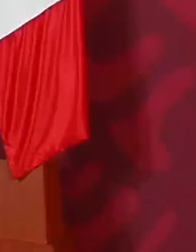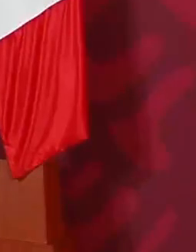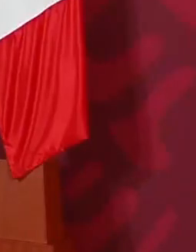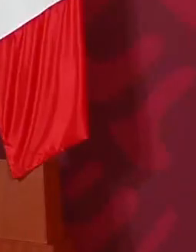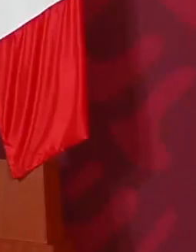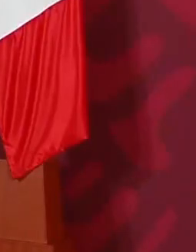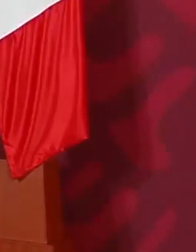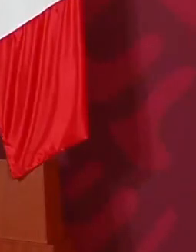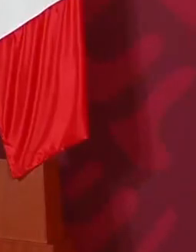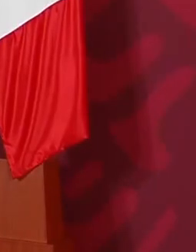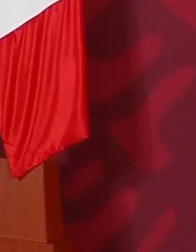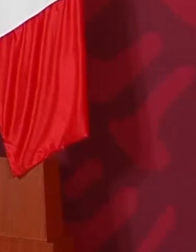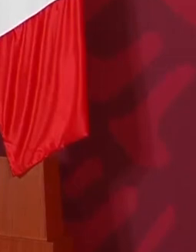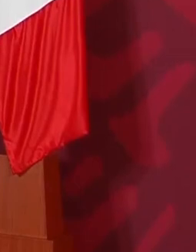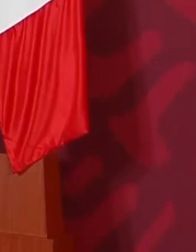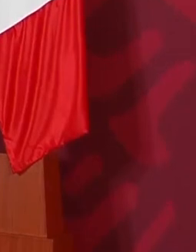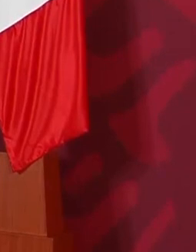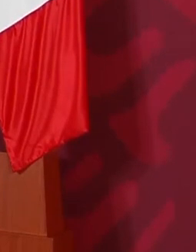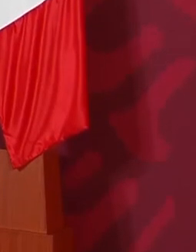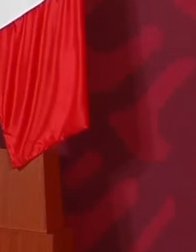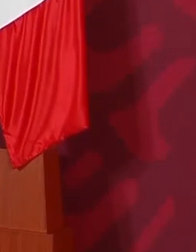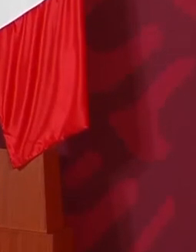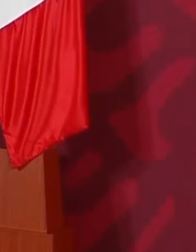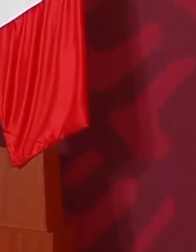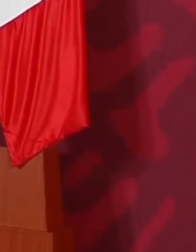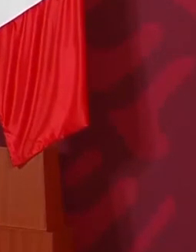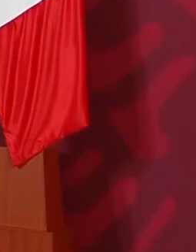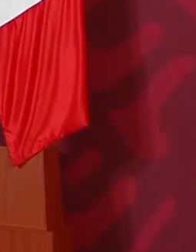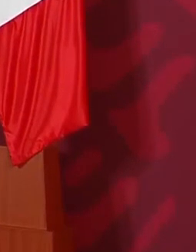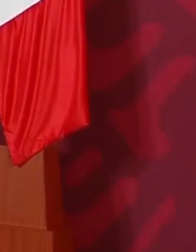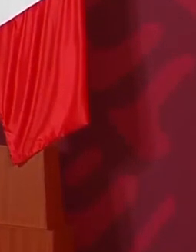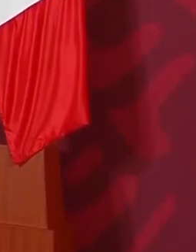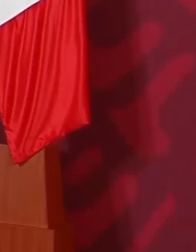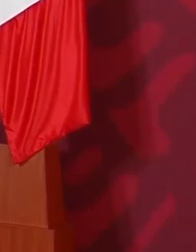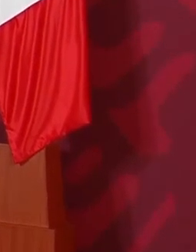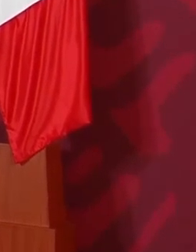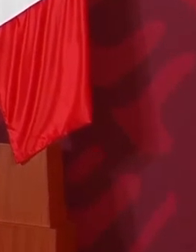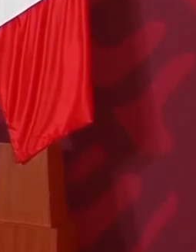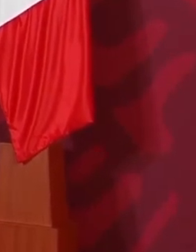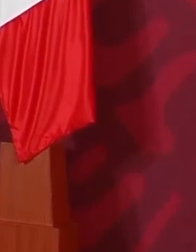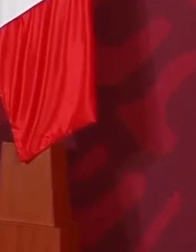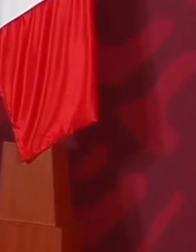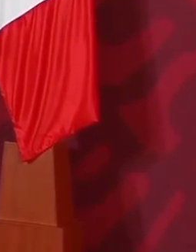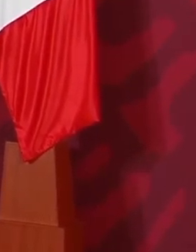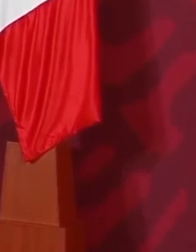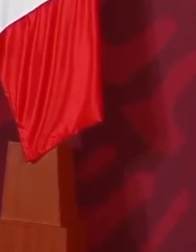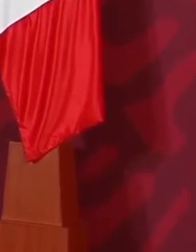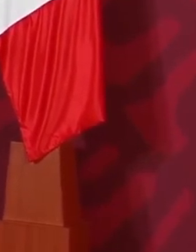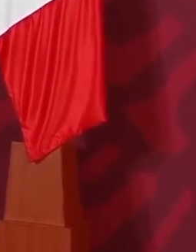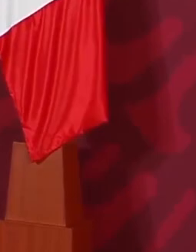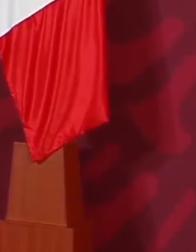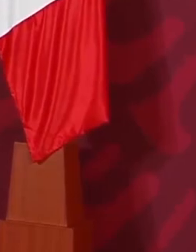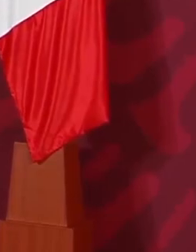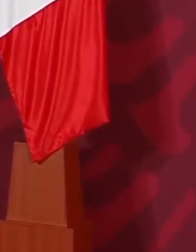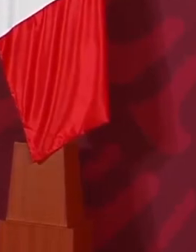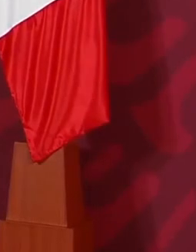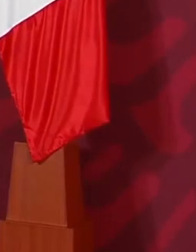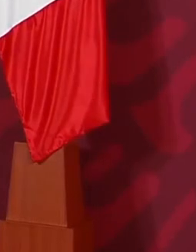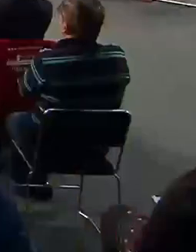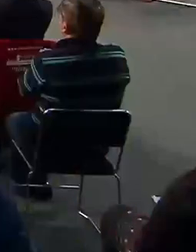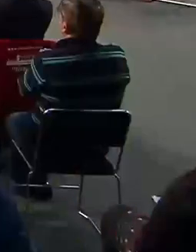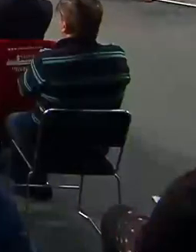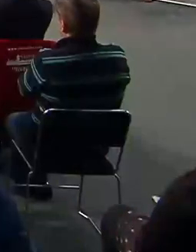planteado institucionalmente, así está en la ley, así está acordado ya, entonces lo que vamos a tener es,